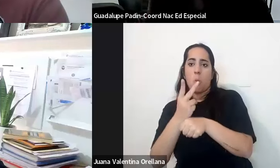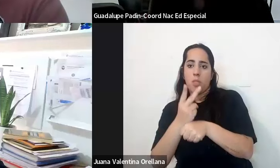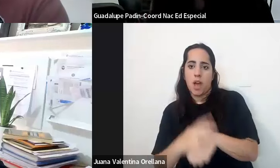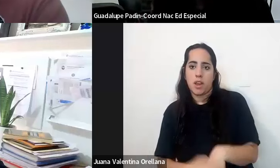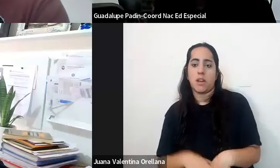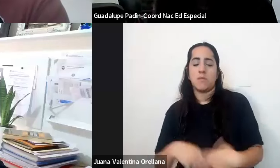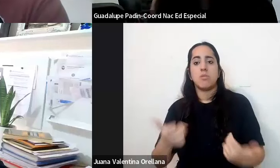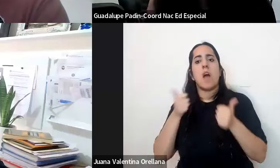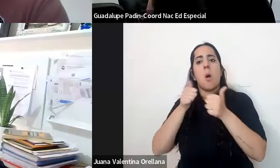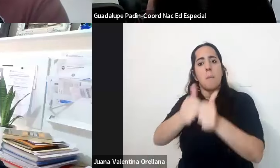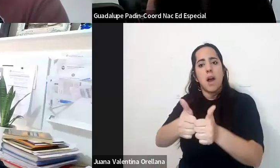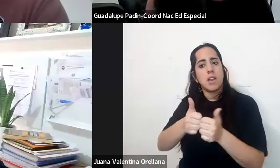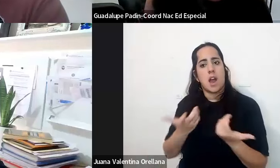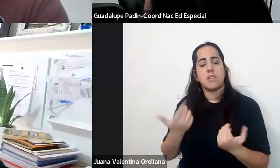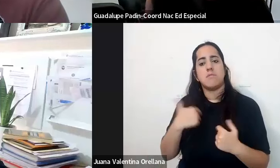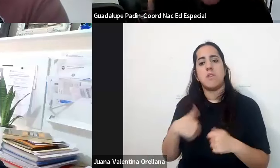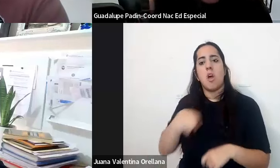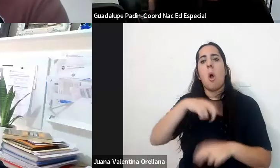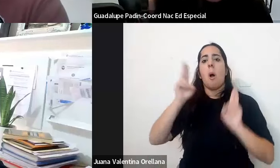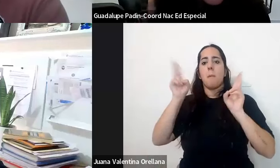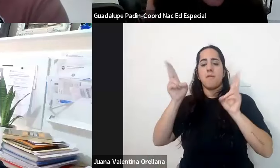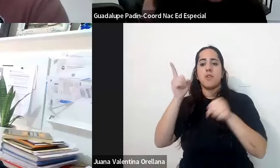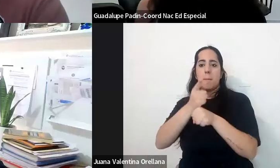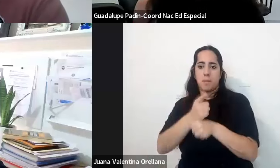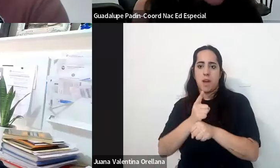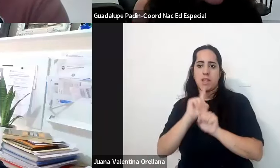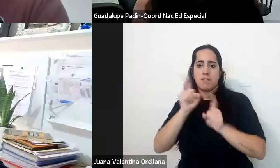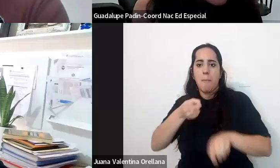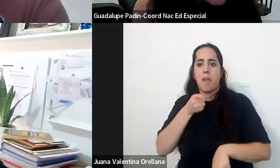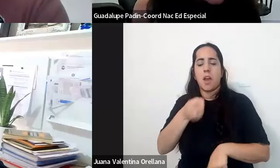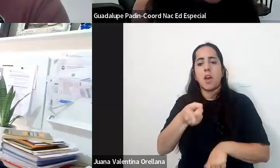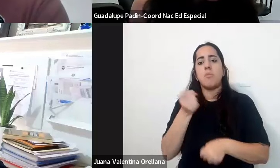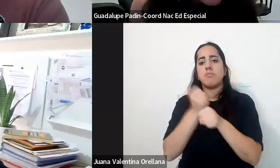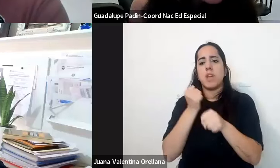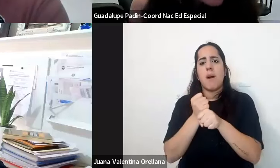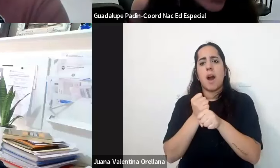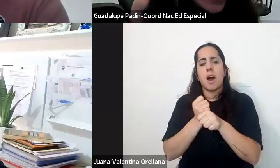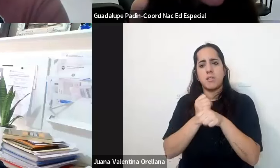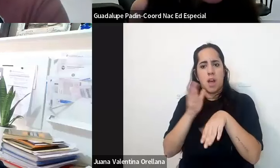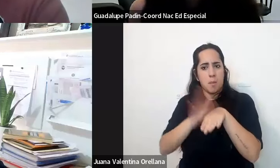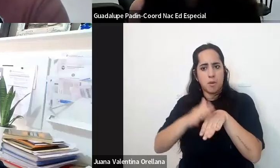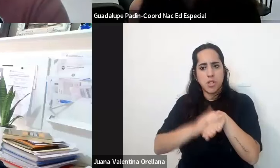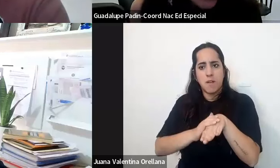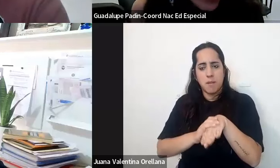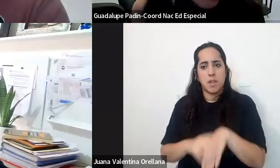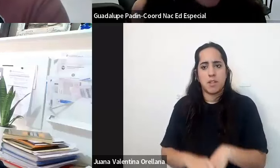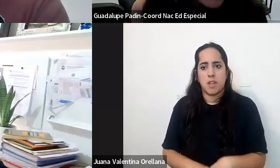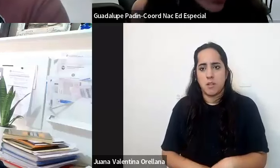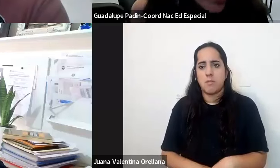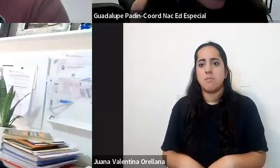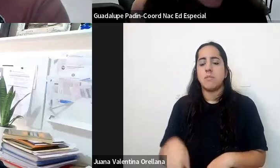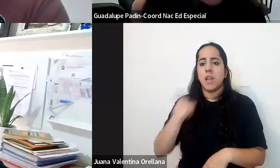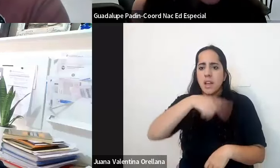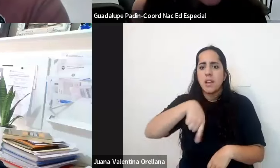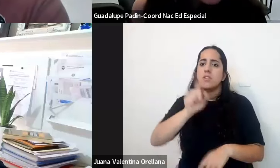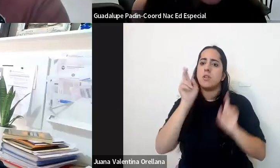acompañado también los profesores de primaria en un marco de trabajar corresponsablemente los tienen tenemos que ir por ellos por lo